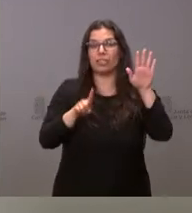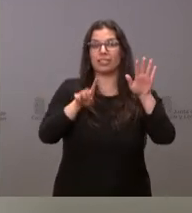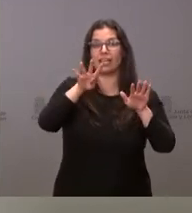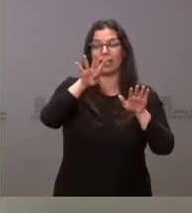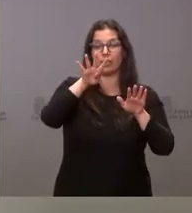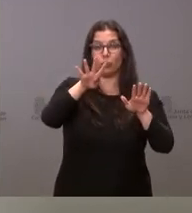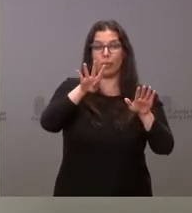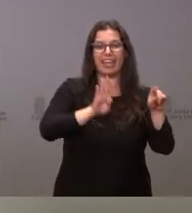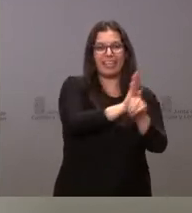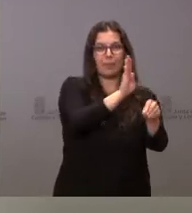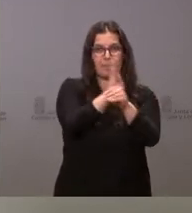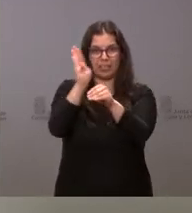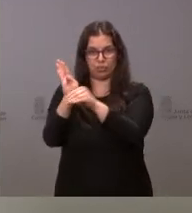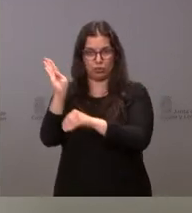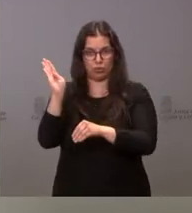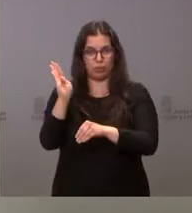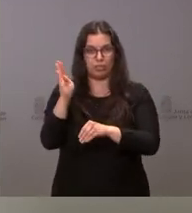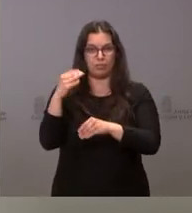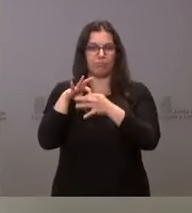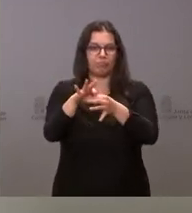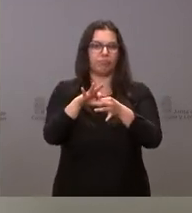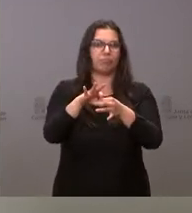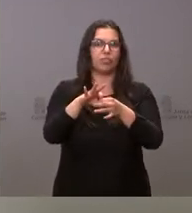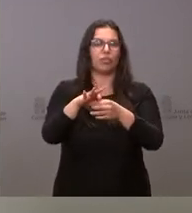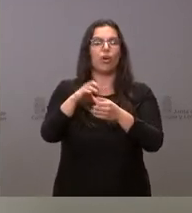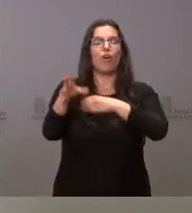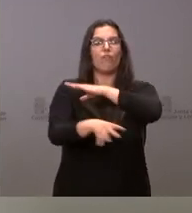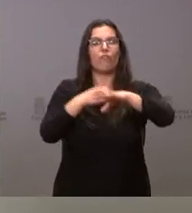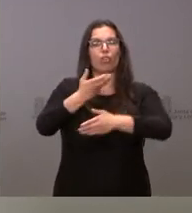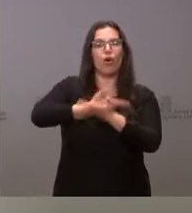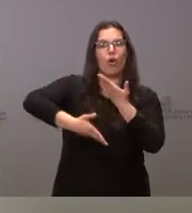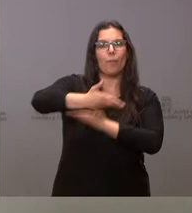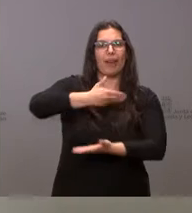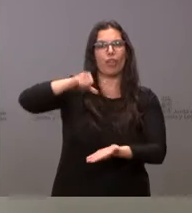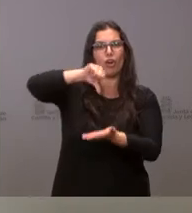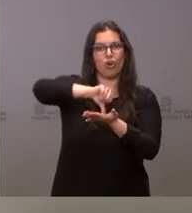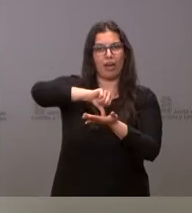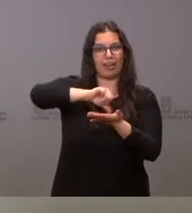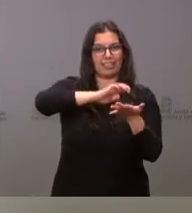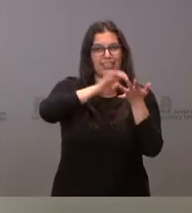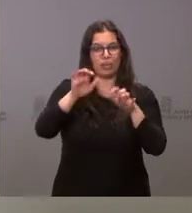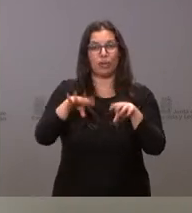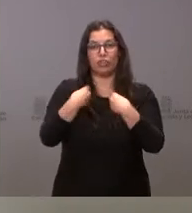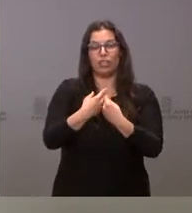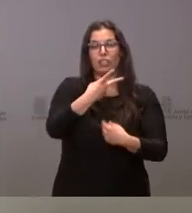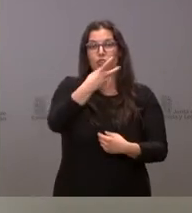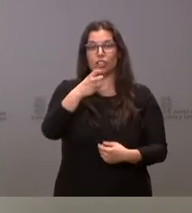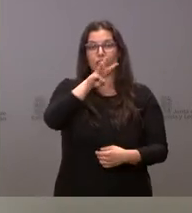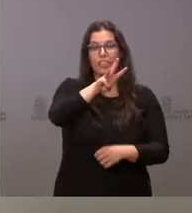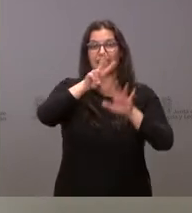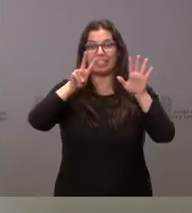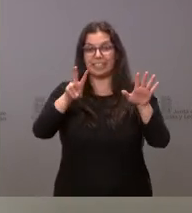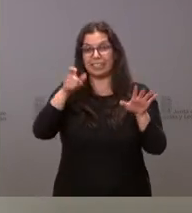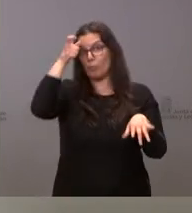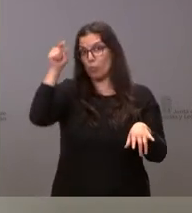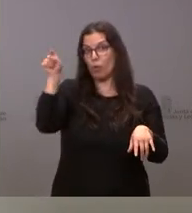inversiones dentro del fondo de cooperación local en Castilla y León, llegando a 237 municipios de más de mil